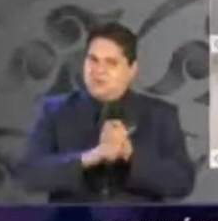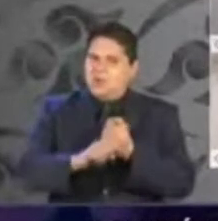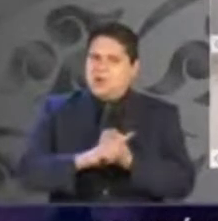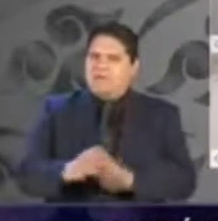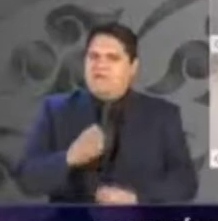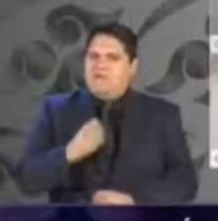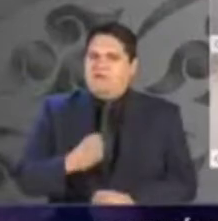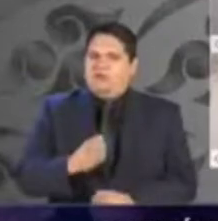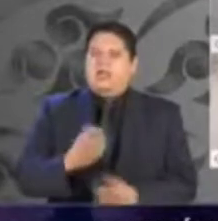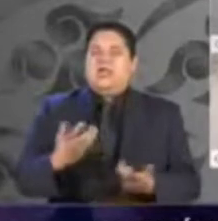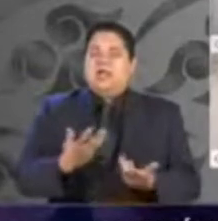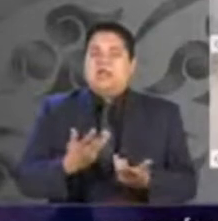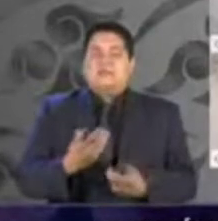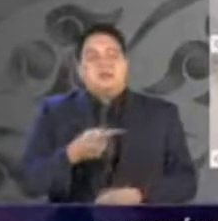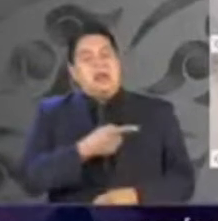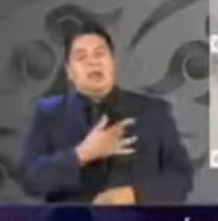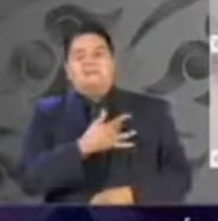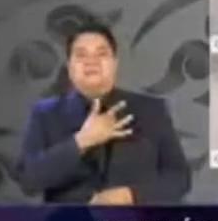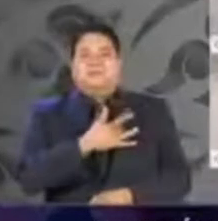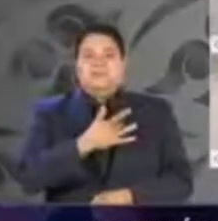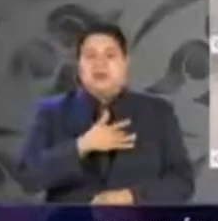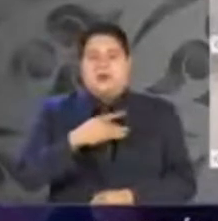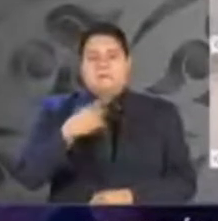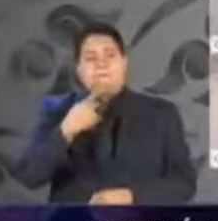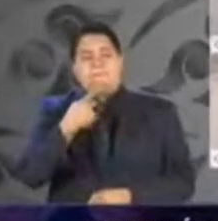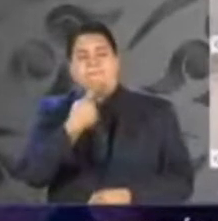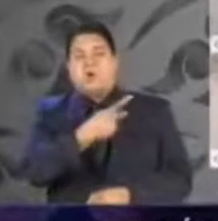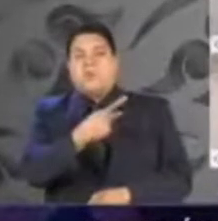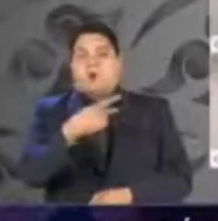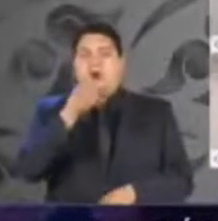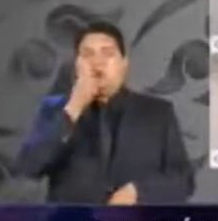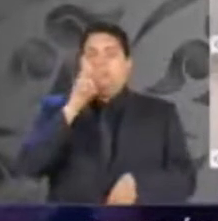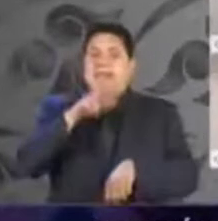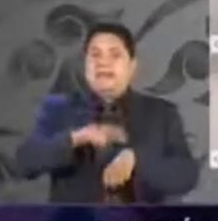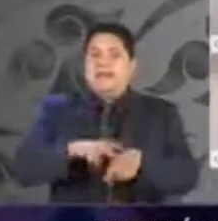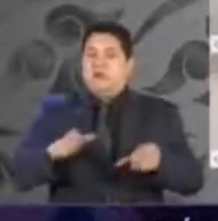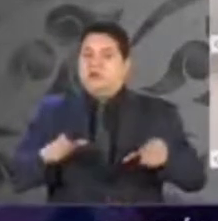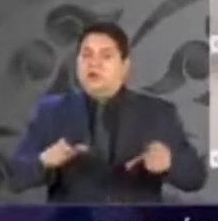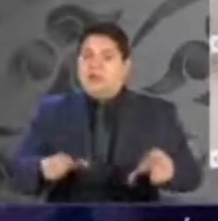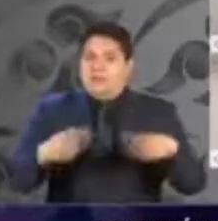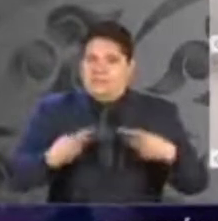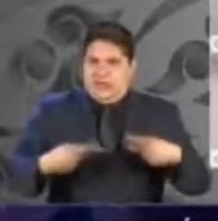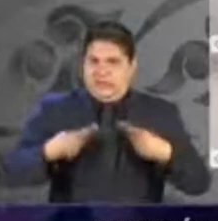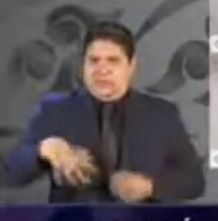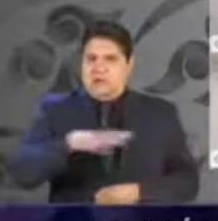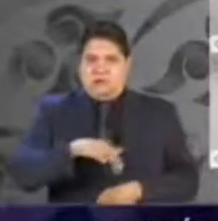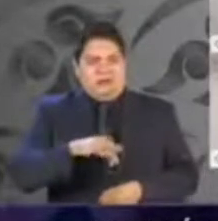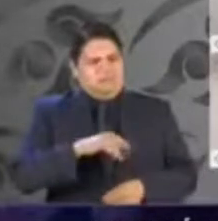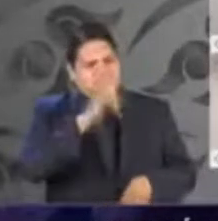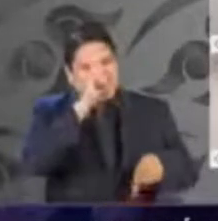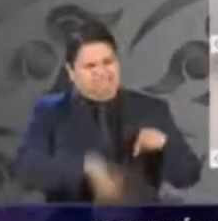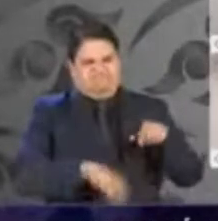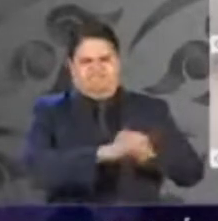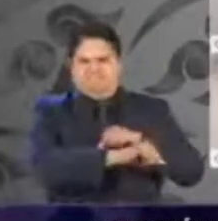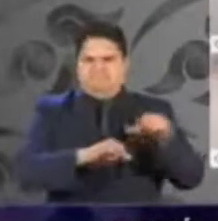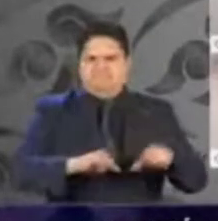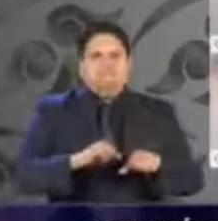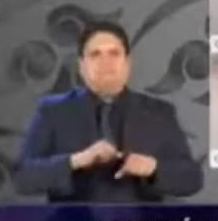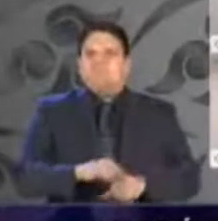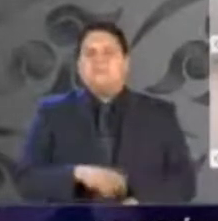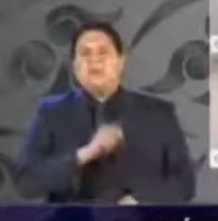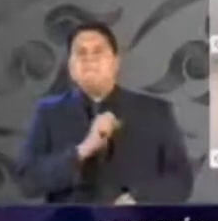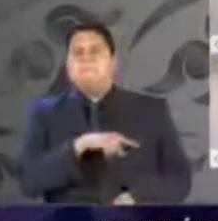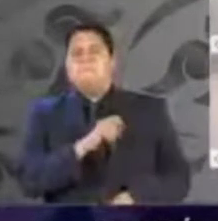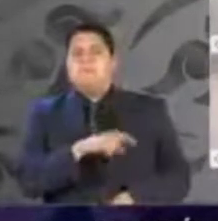aún, se niega a cambiar a su secretario de seguridad pública, es el mismo, desde dos mil